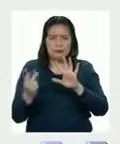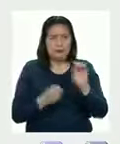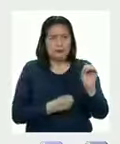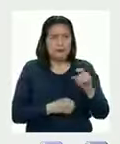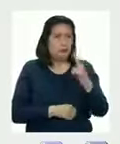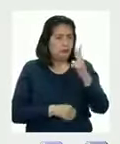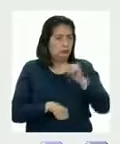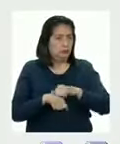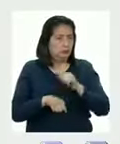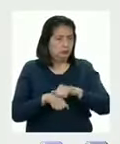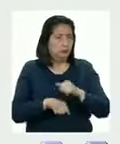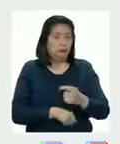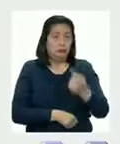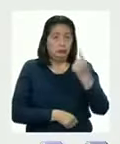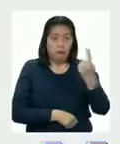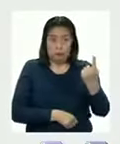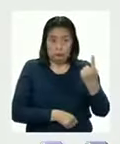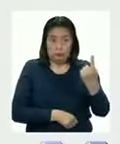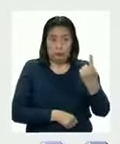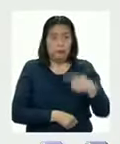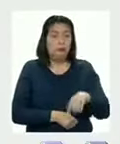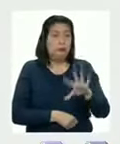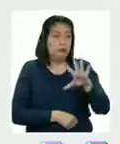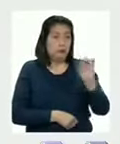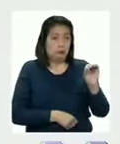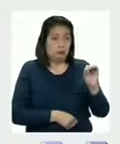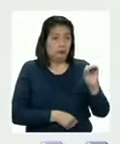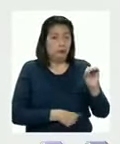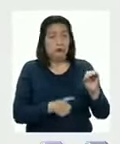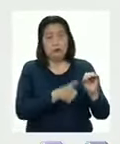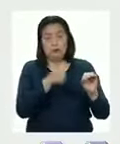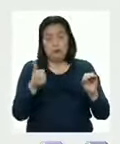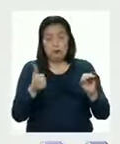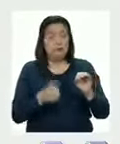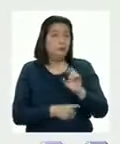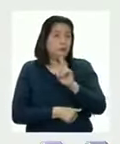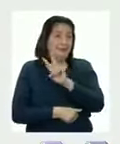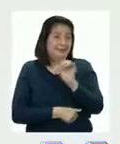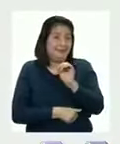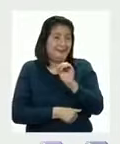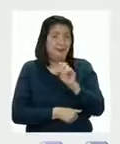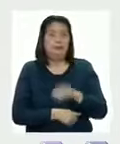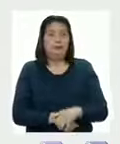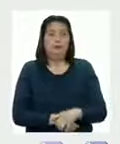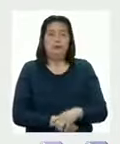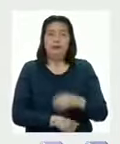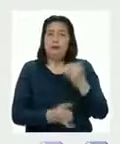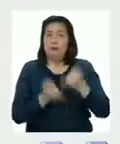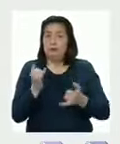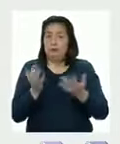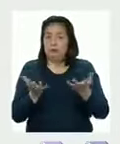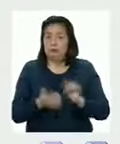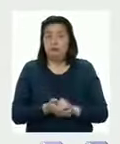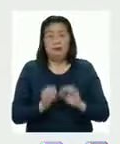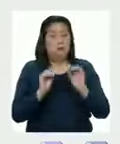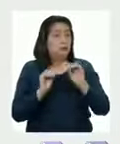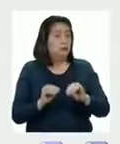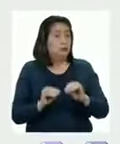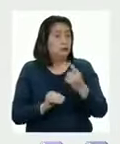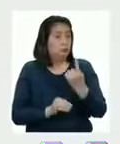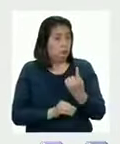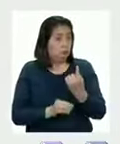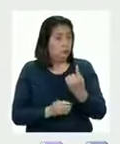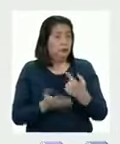dos piedritas Una en la casilla del cincuenta y otra en la casilla del veinte Y finalmente pone una